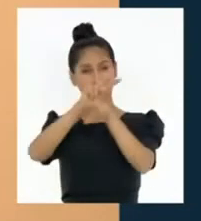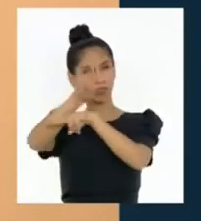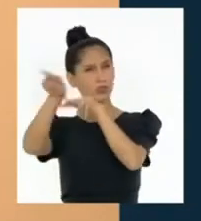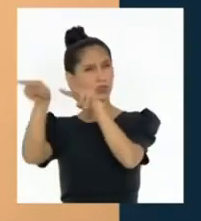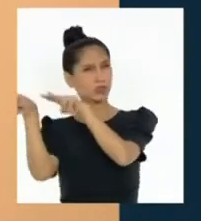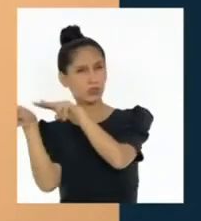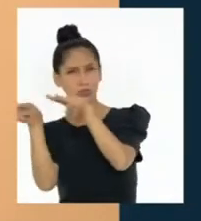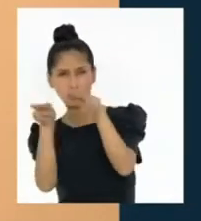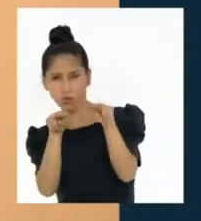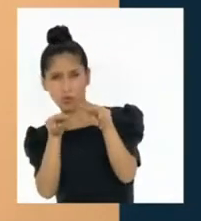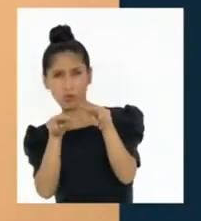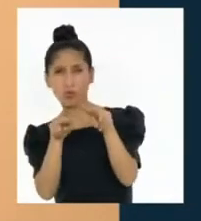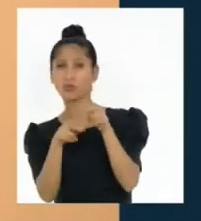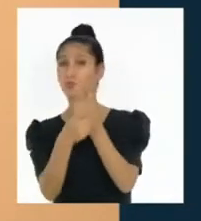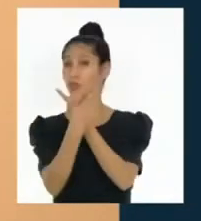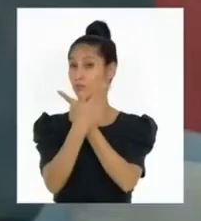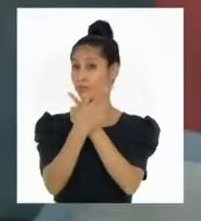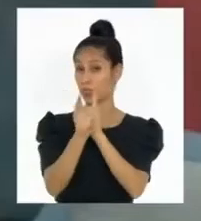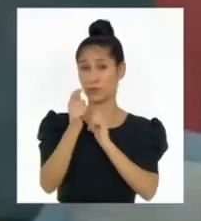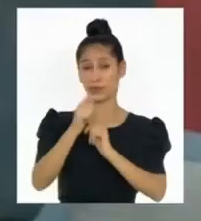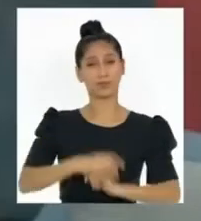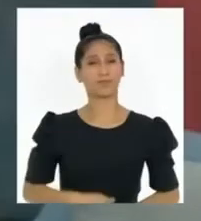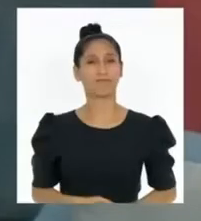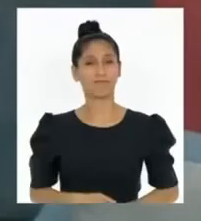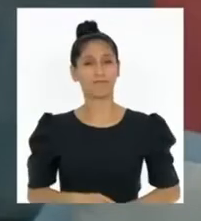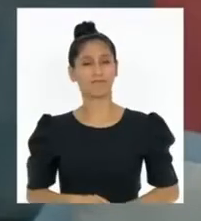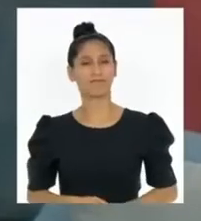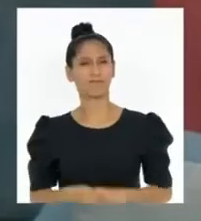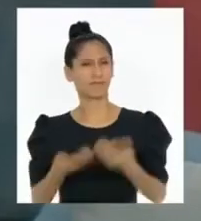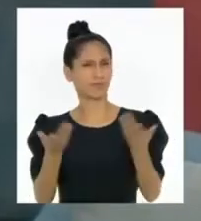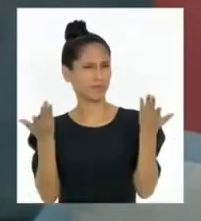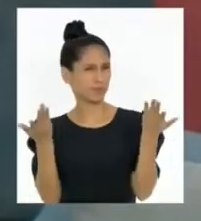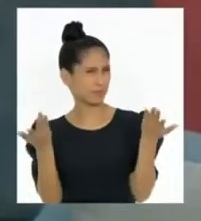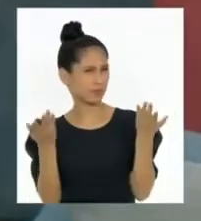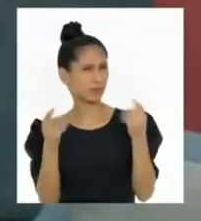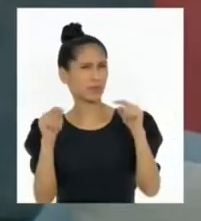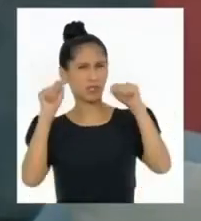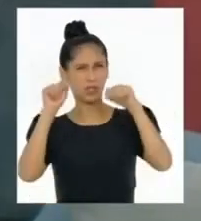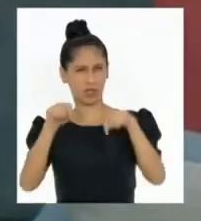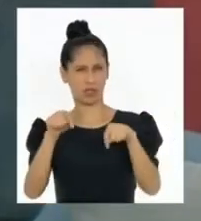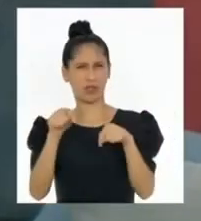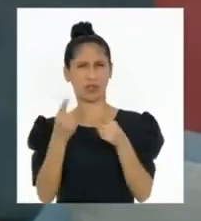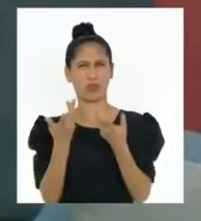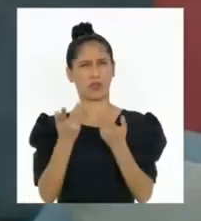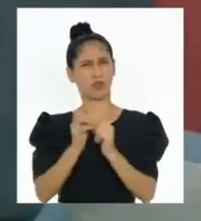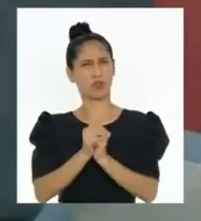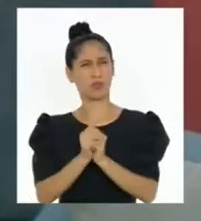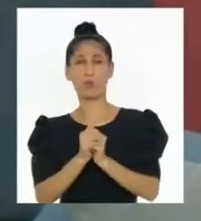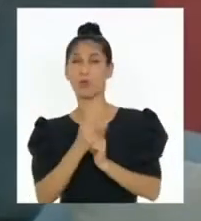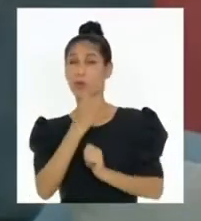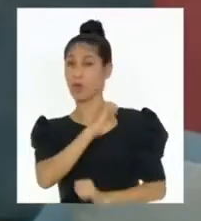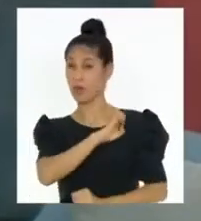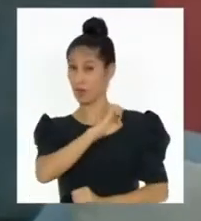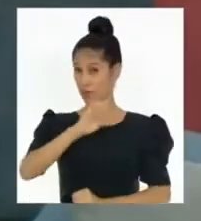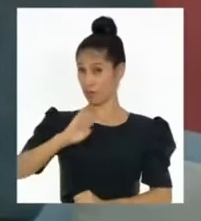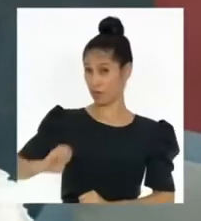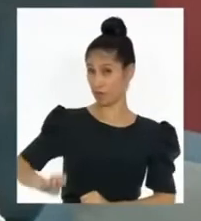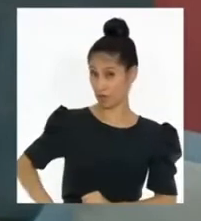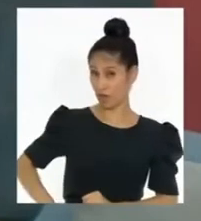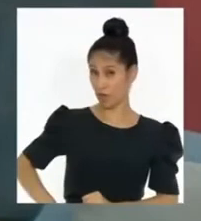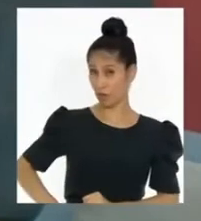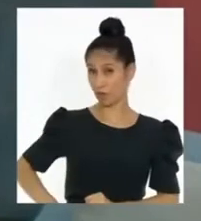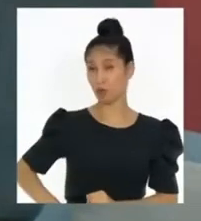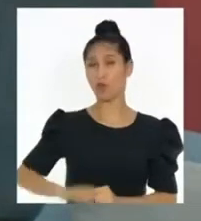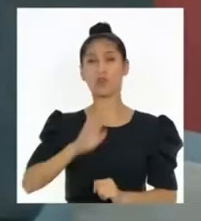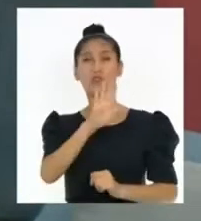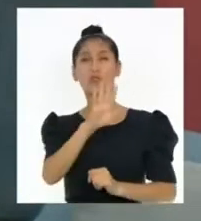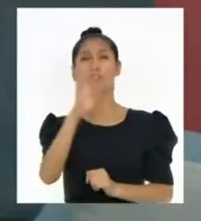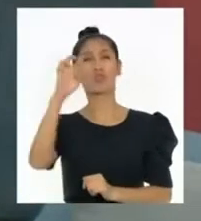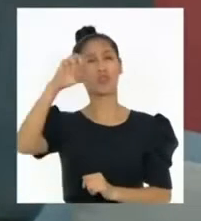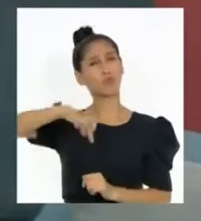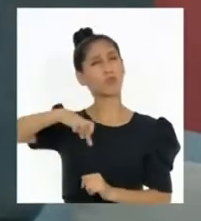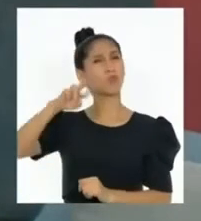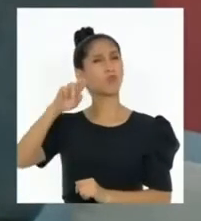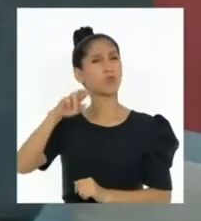para las y los ciudadanos. Entonces, los propósitos del Estado democrático son, uno,